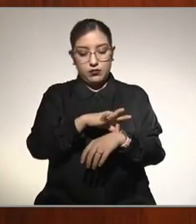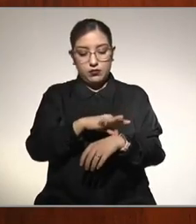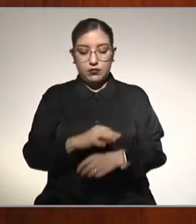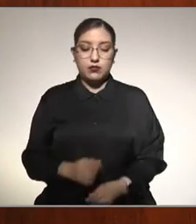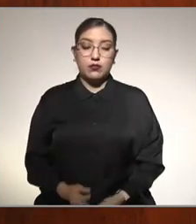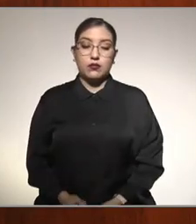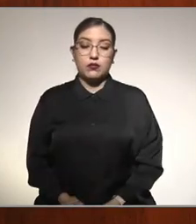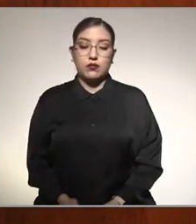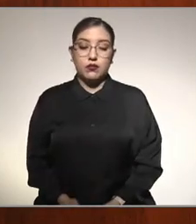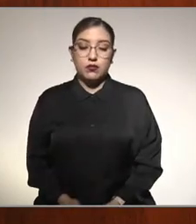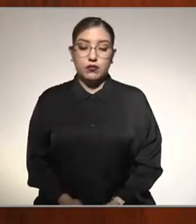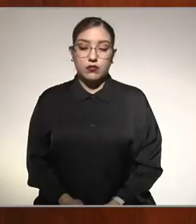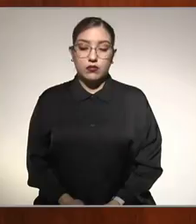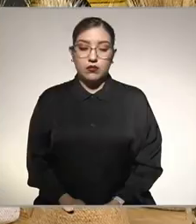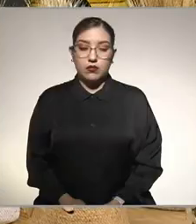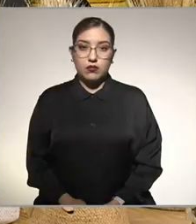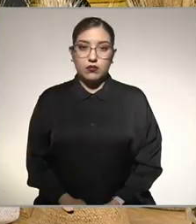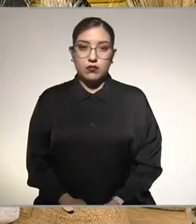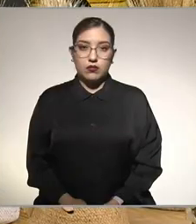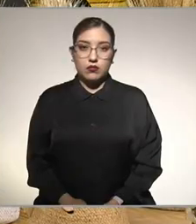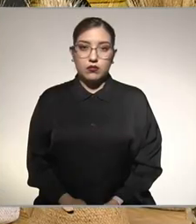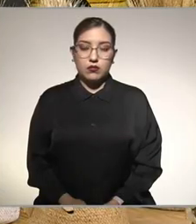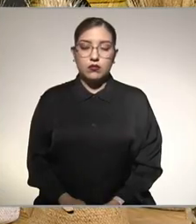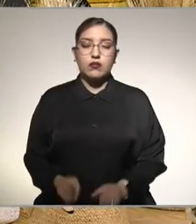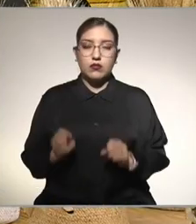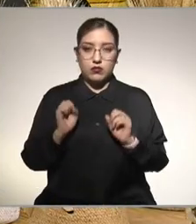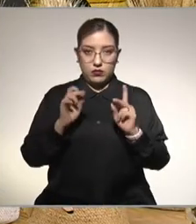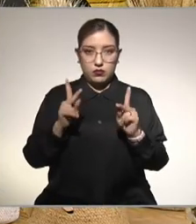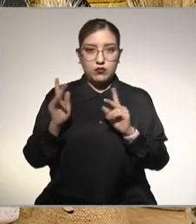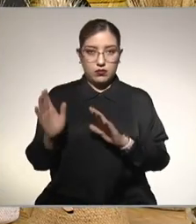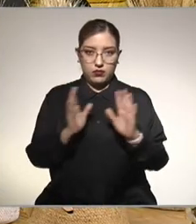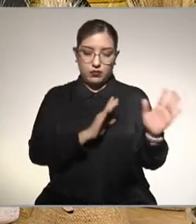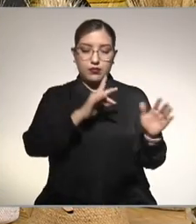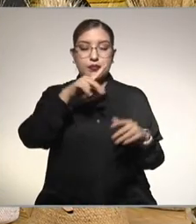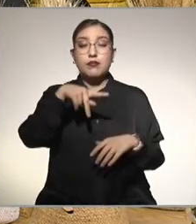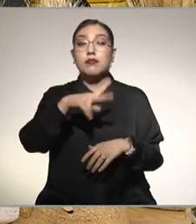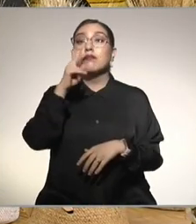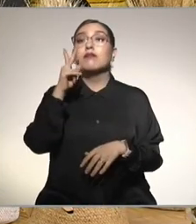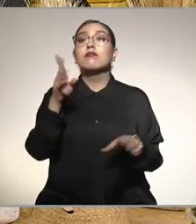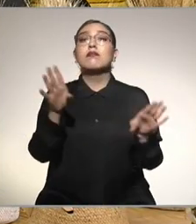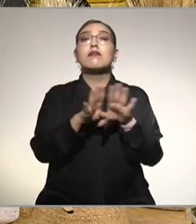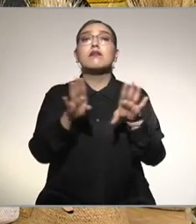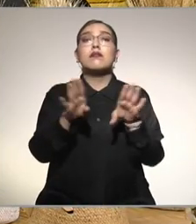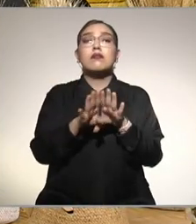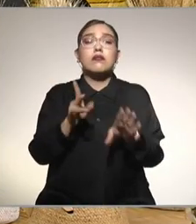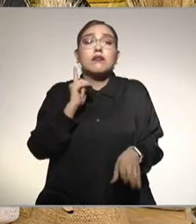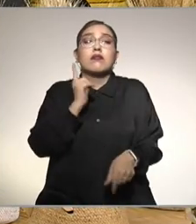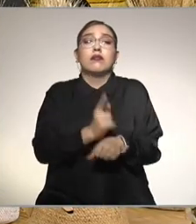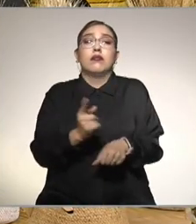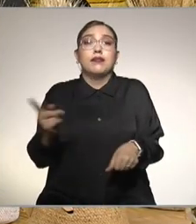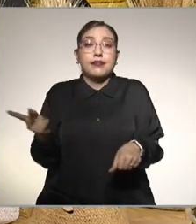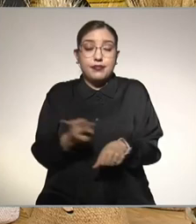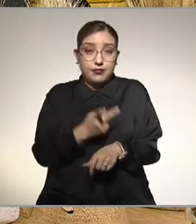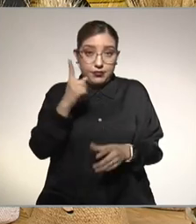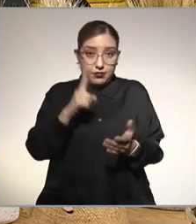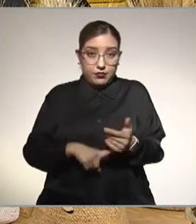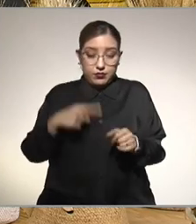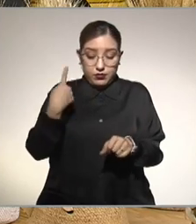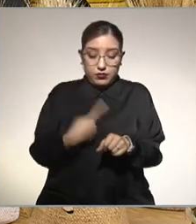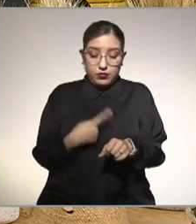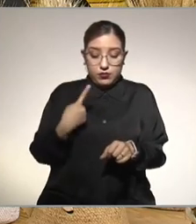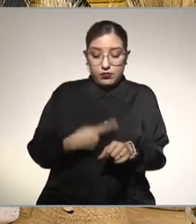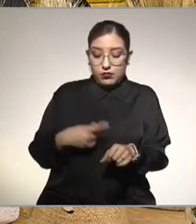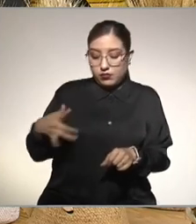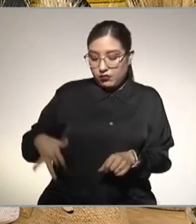tengo que ir al médico. Ahorita vamos a hablar más del diagnóstico pero en cuanto a la fisiopatología ¿qué es lo que sucede? Y esto es lo que es la enfermedad de hígado graso no